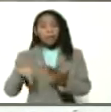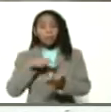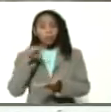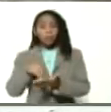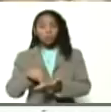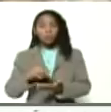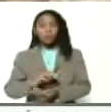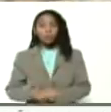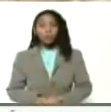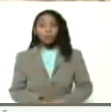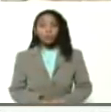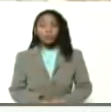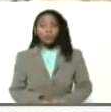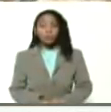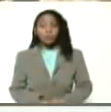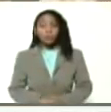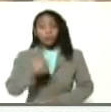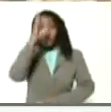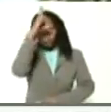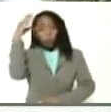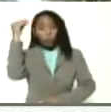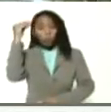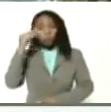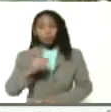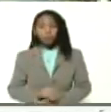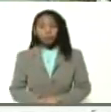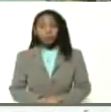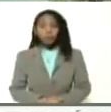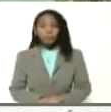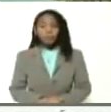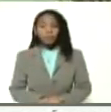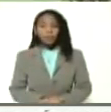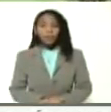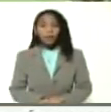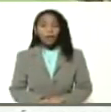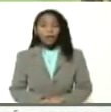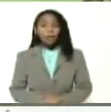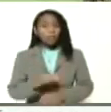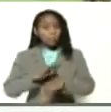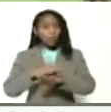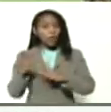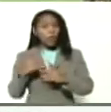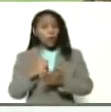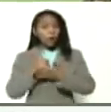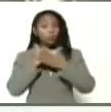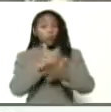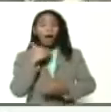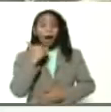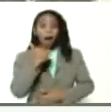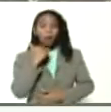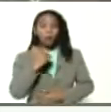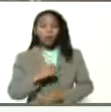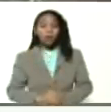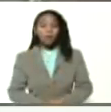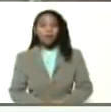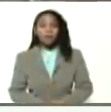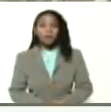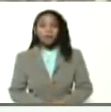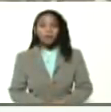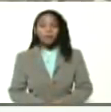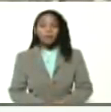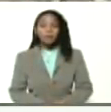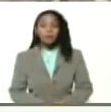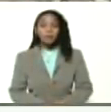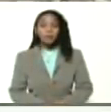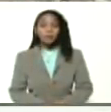adecaburguesa trumpista guaidosista hizo algo por usted lo ayudó en algo dice el gobierno